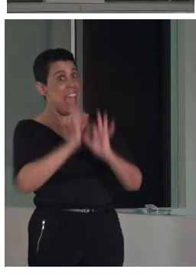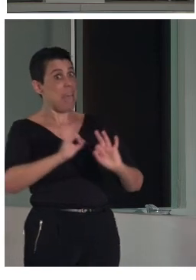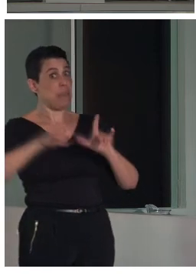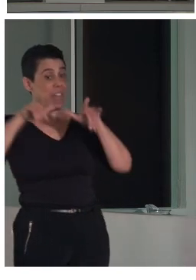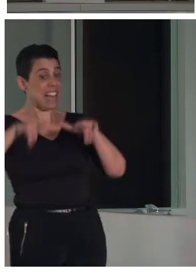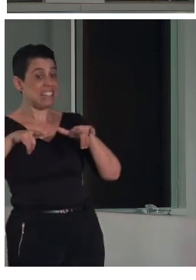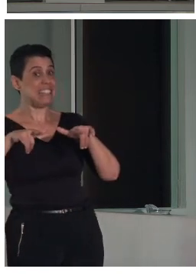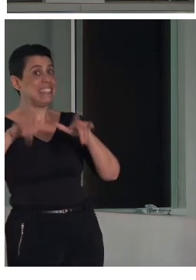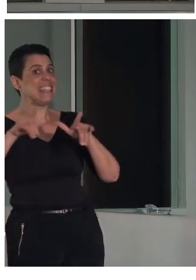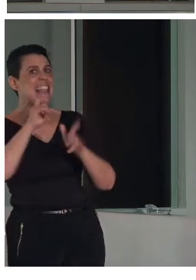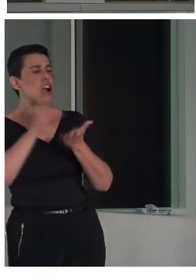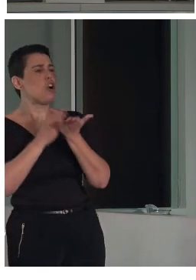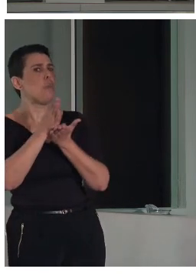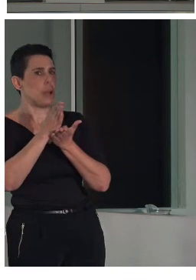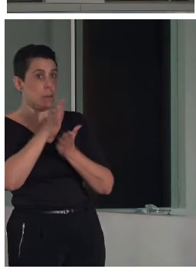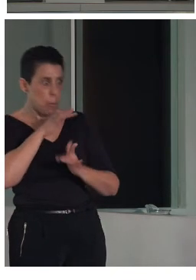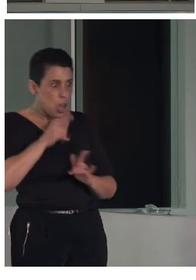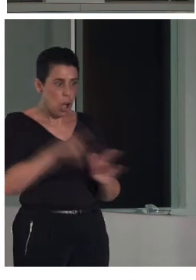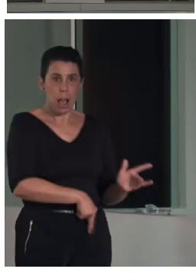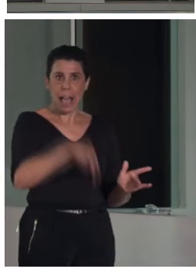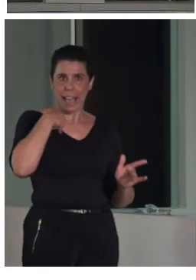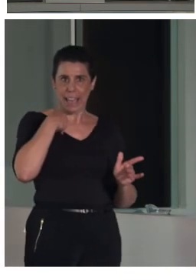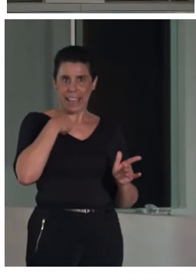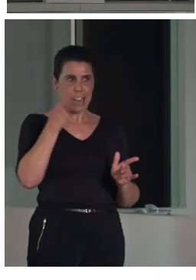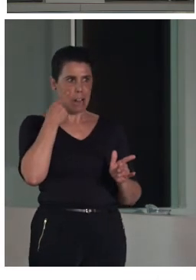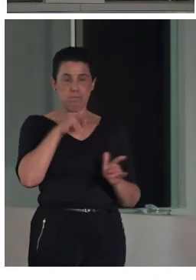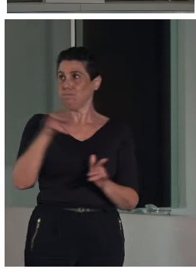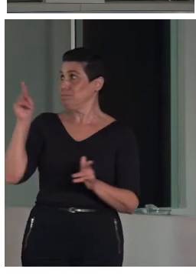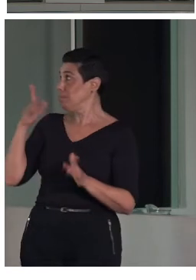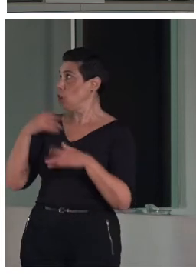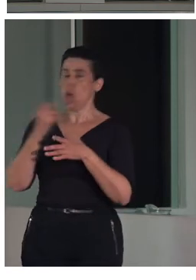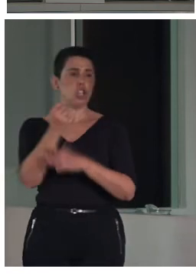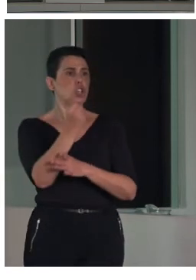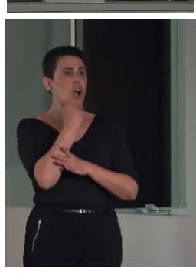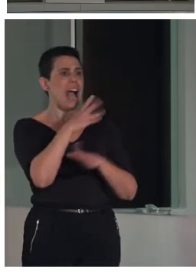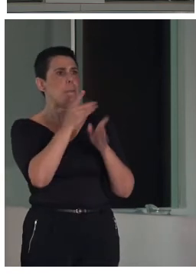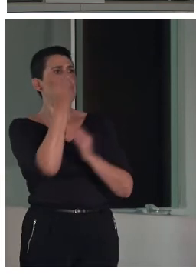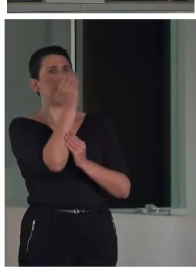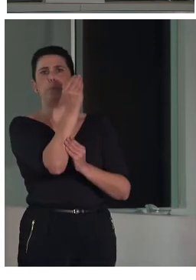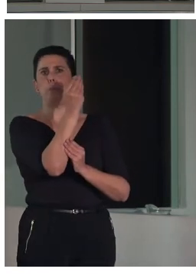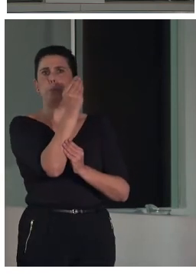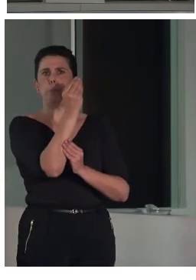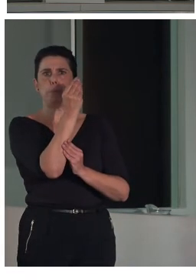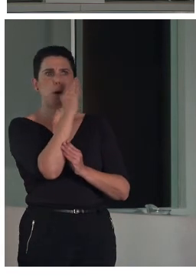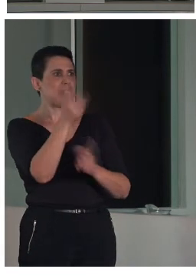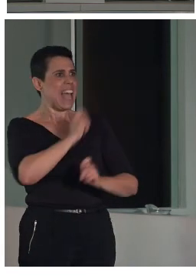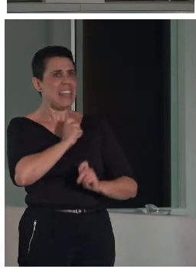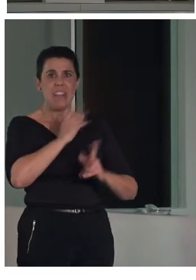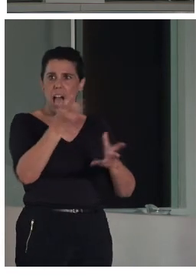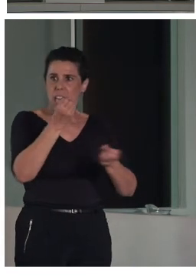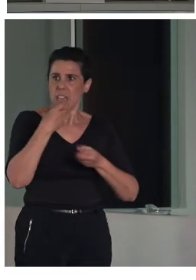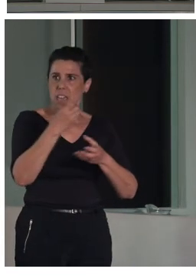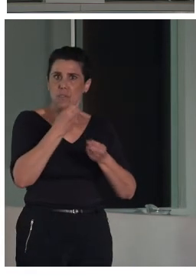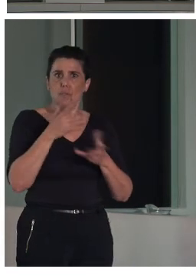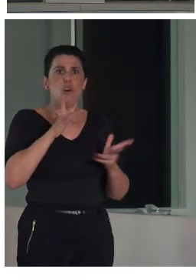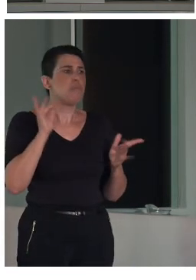se destacan como veis los elementos que son hitos y que nos pueden indicar y marcar los